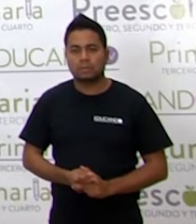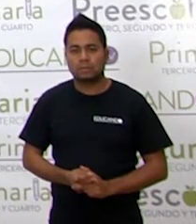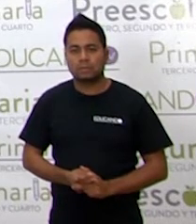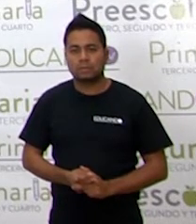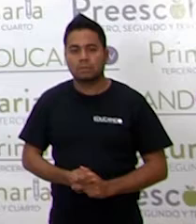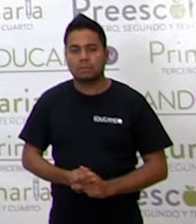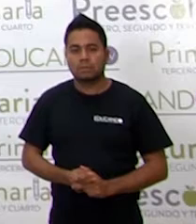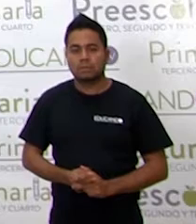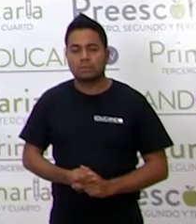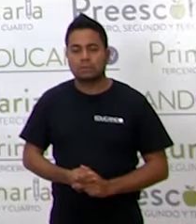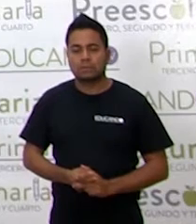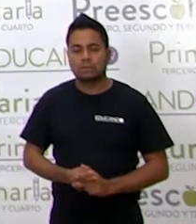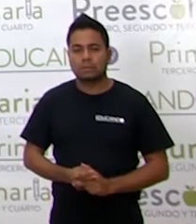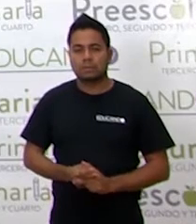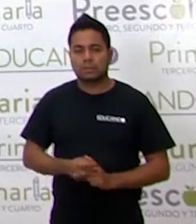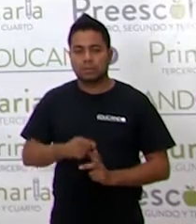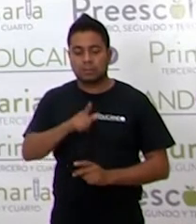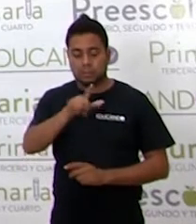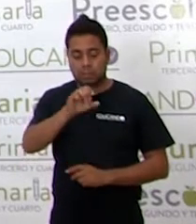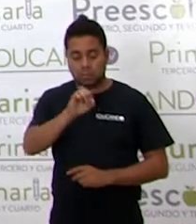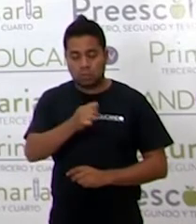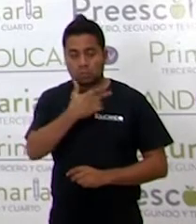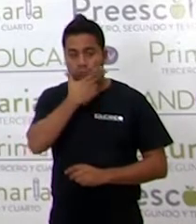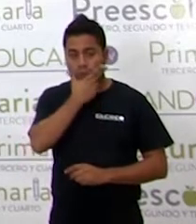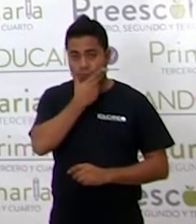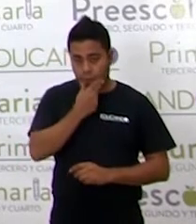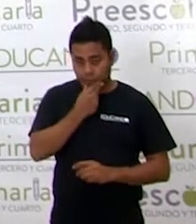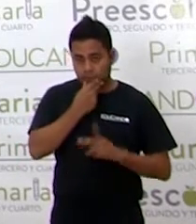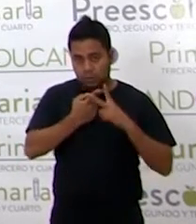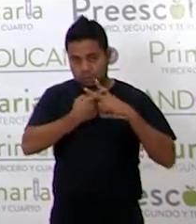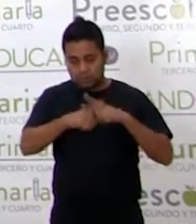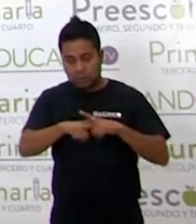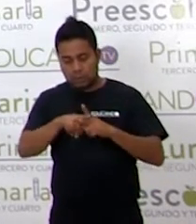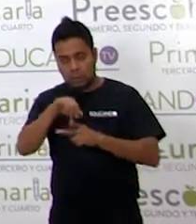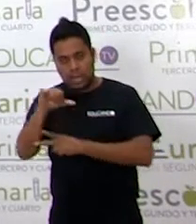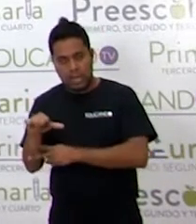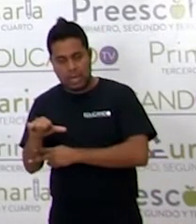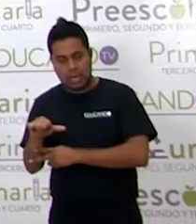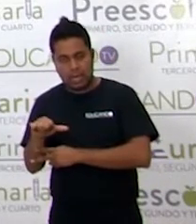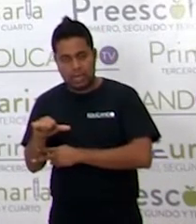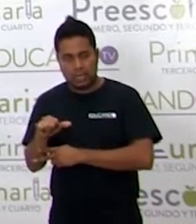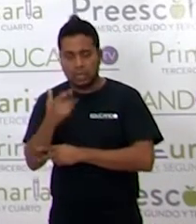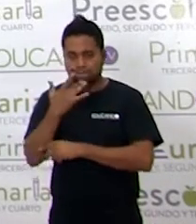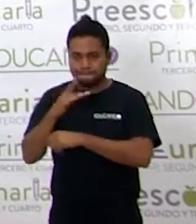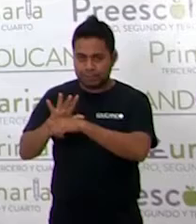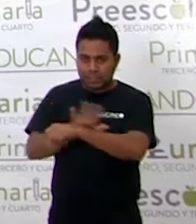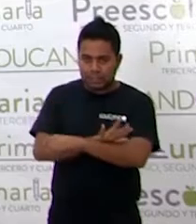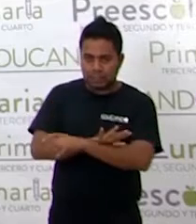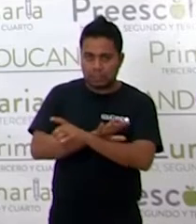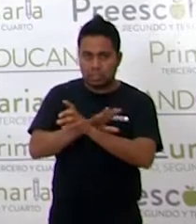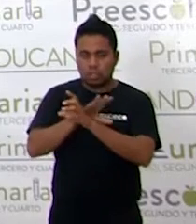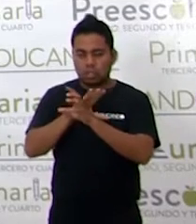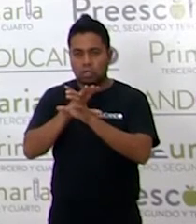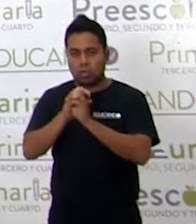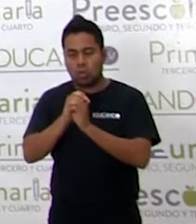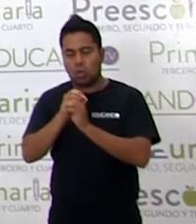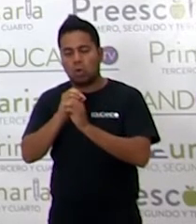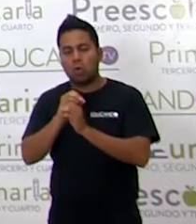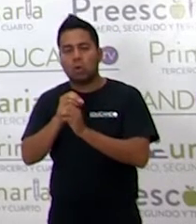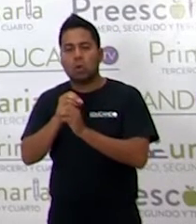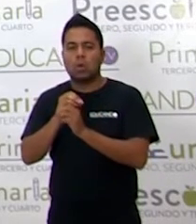A ¿A qué? A lagartijas O a perseguir